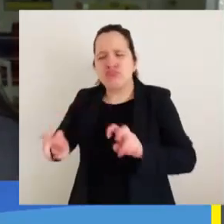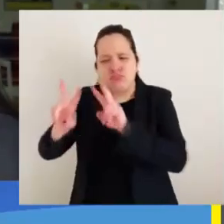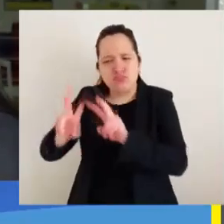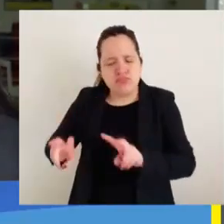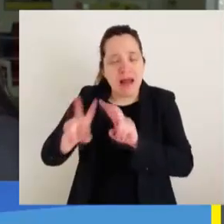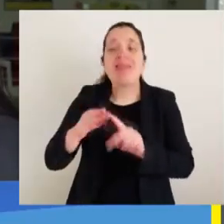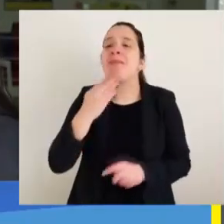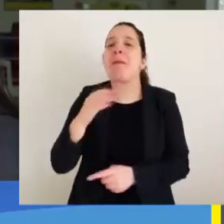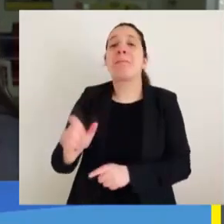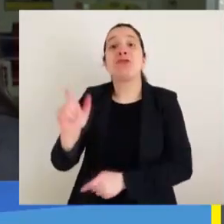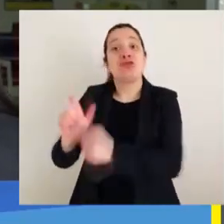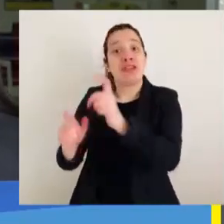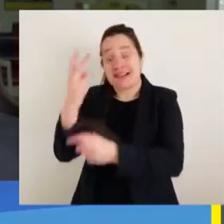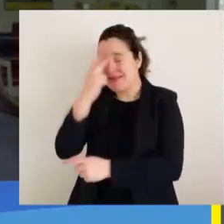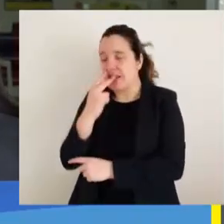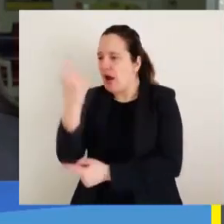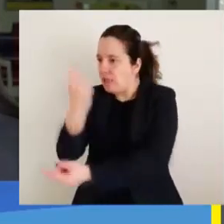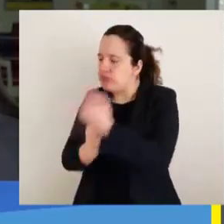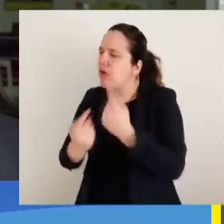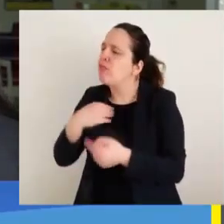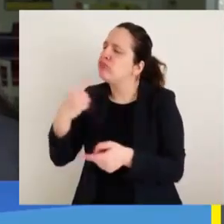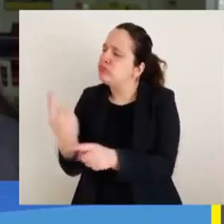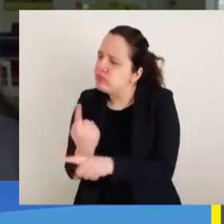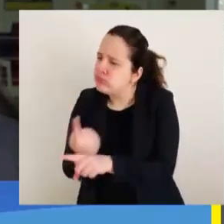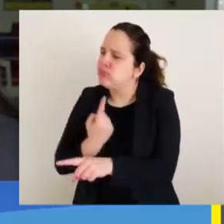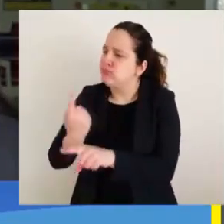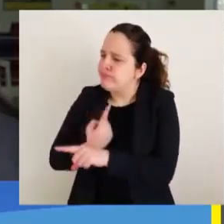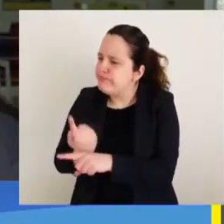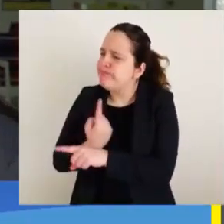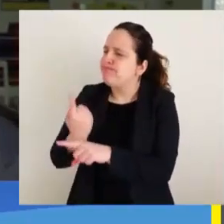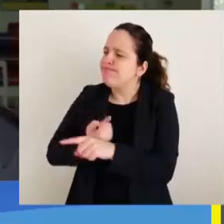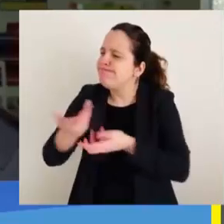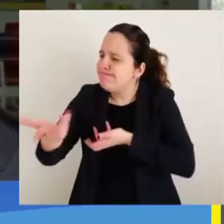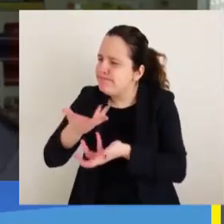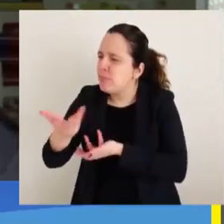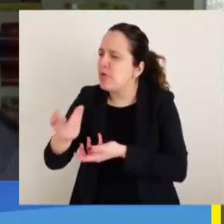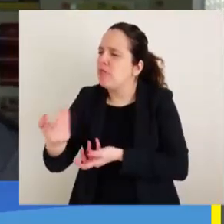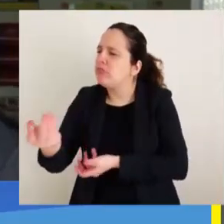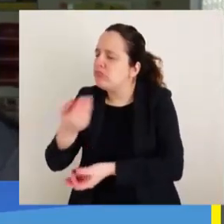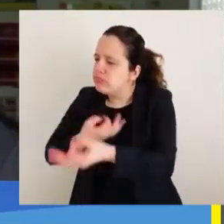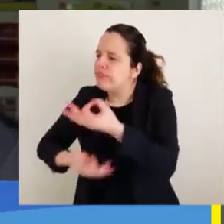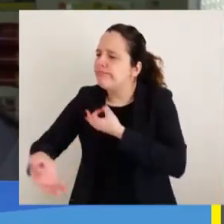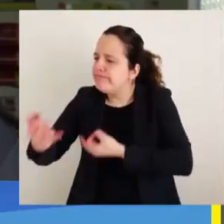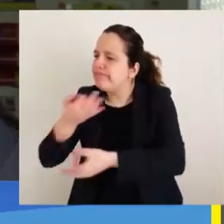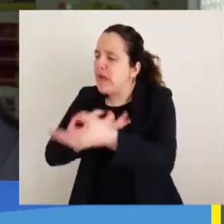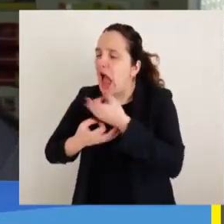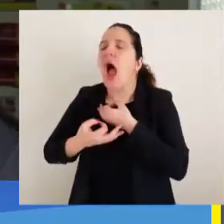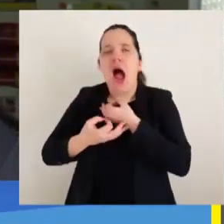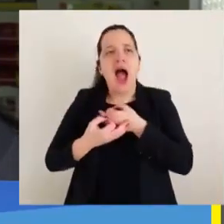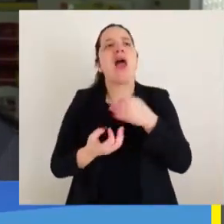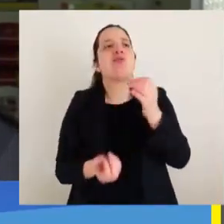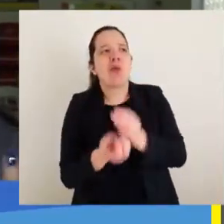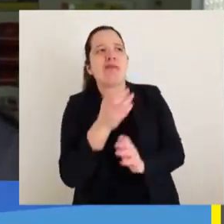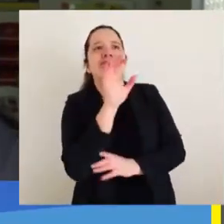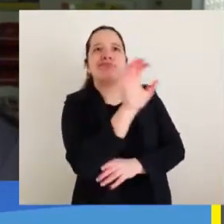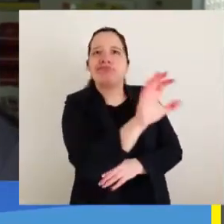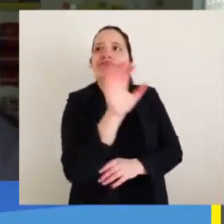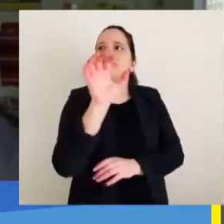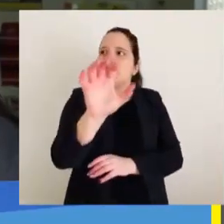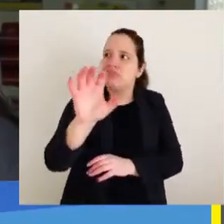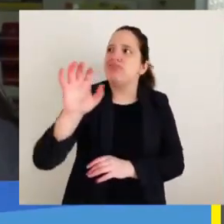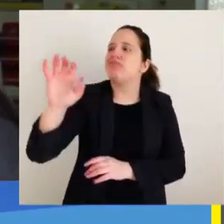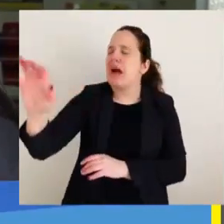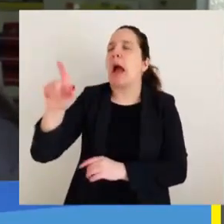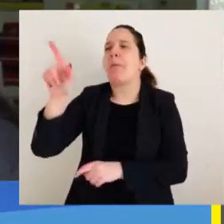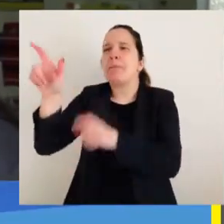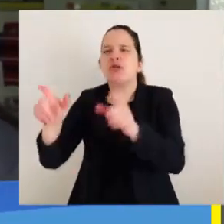igual con usuarios que él tiene con discapacidad visual. Entonces fue así como fuimos generando esta señalética, a través como del relato de nuestros